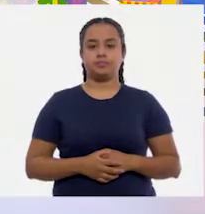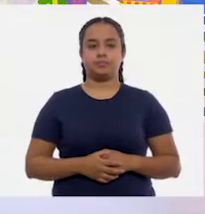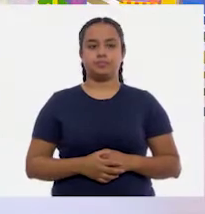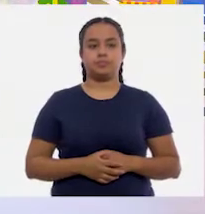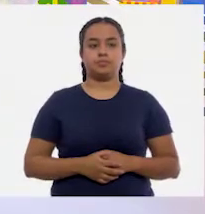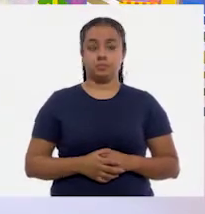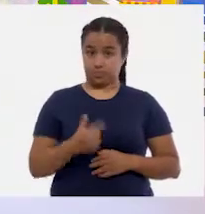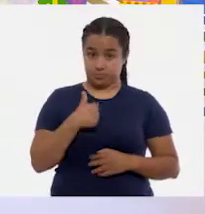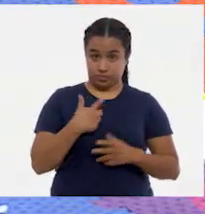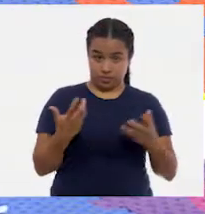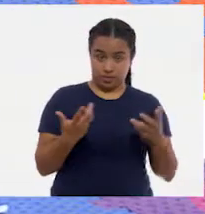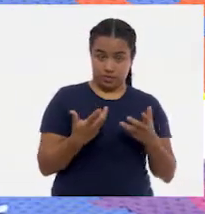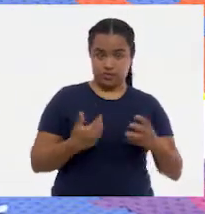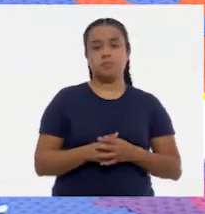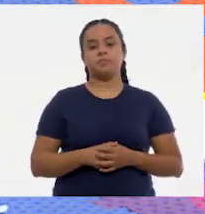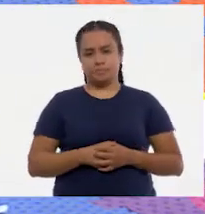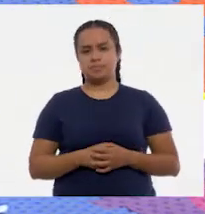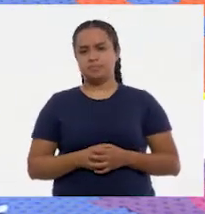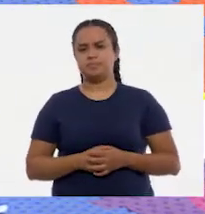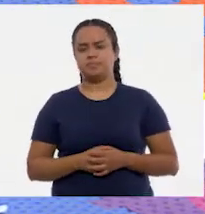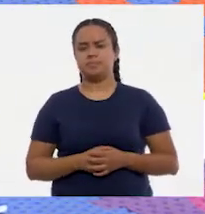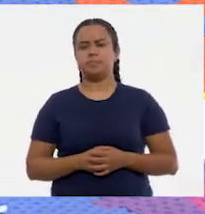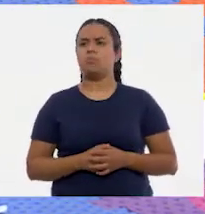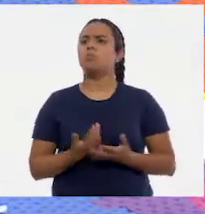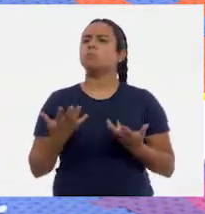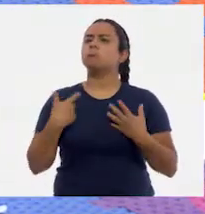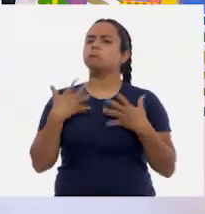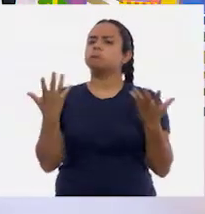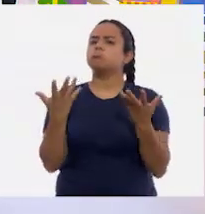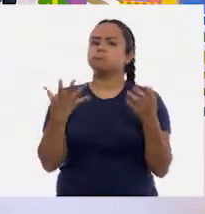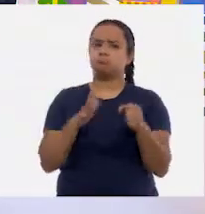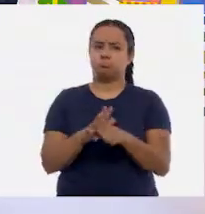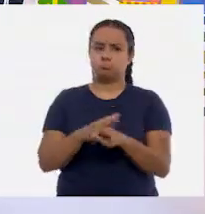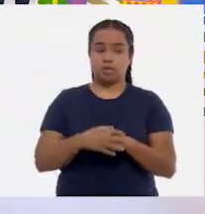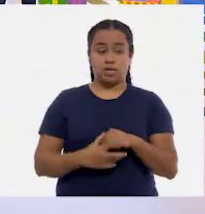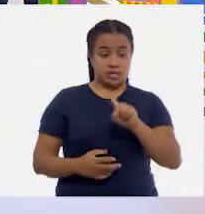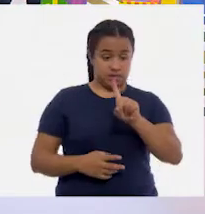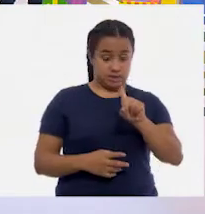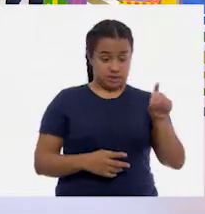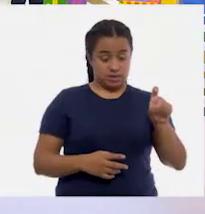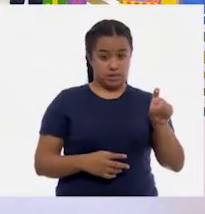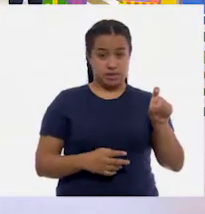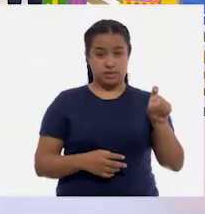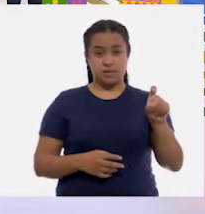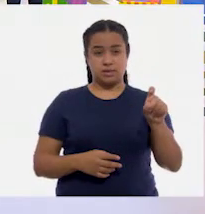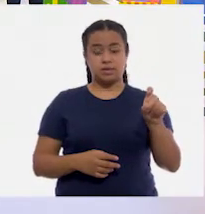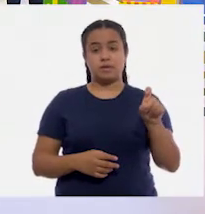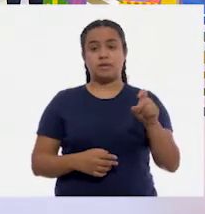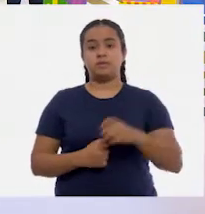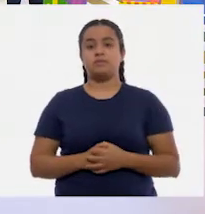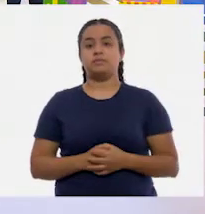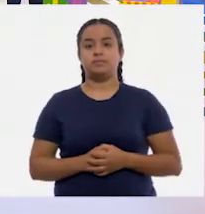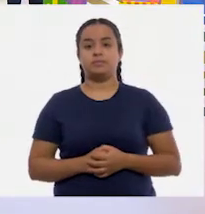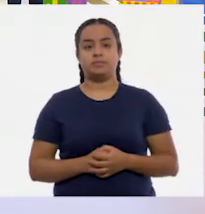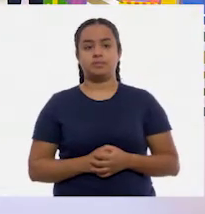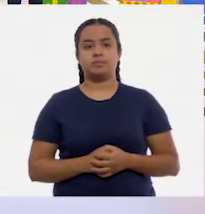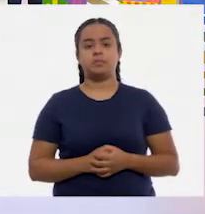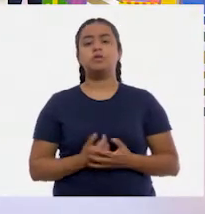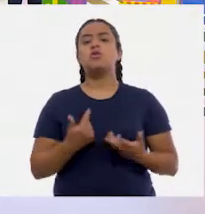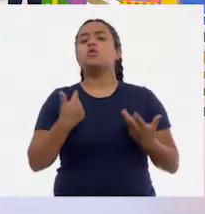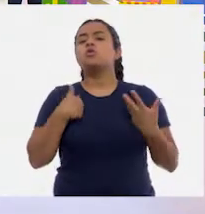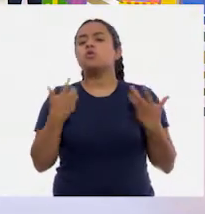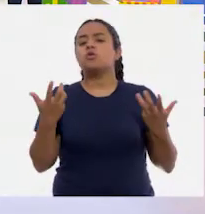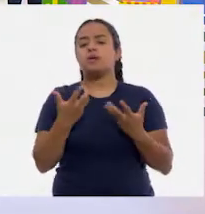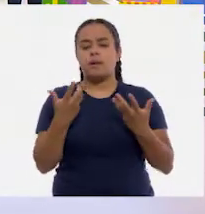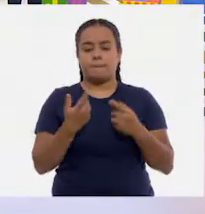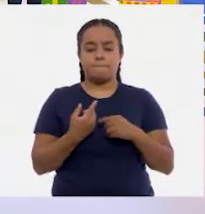¿Lo hago? Sí. Ok. ¿Qué voy a hacer? Estoy en el número cien. Y lo que tengo que